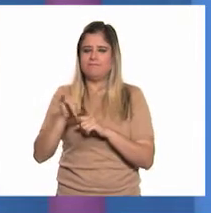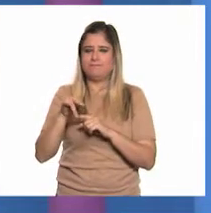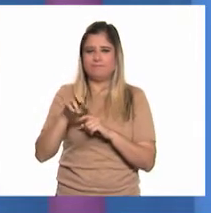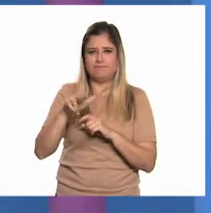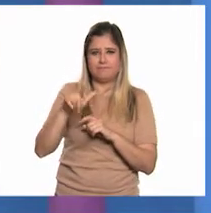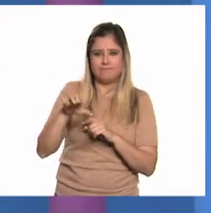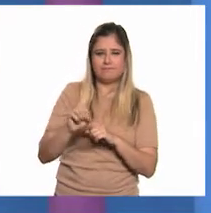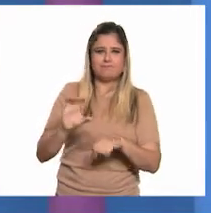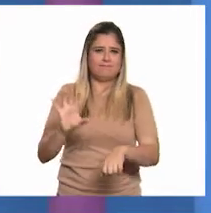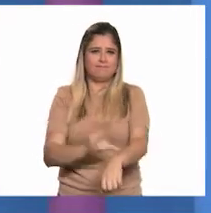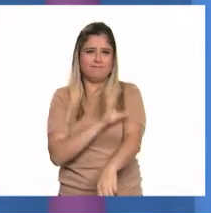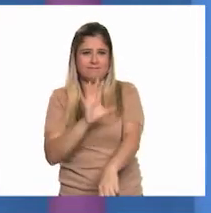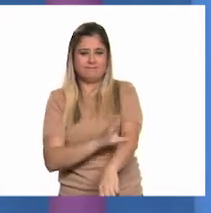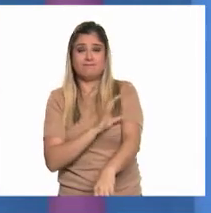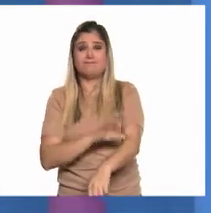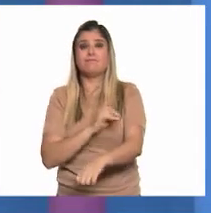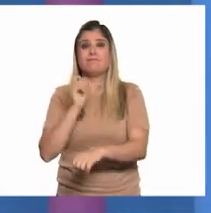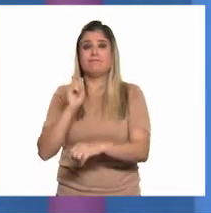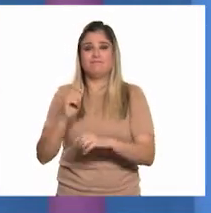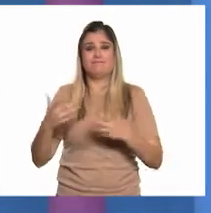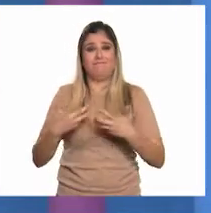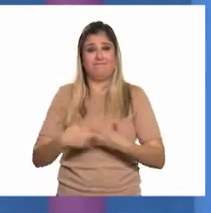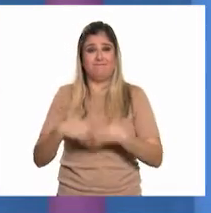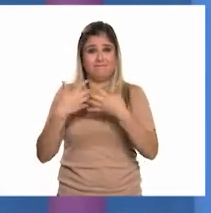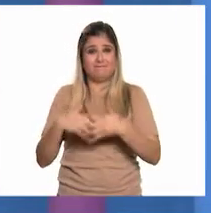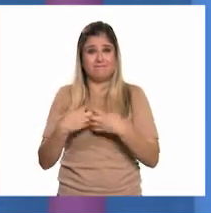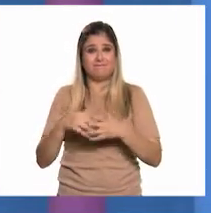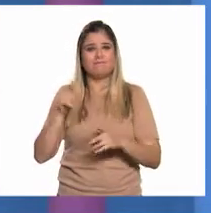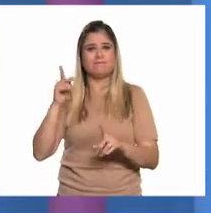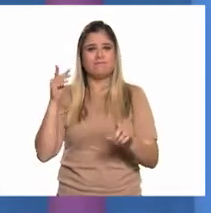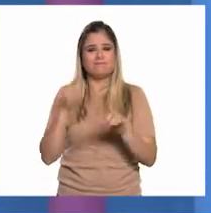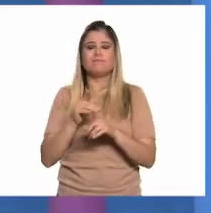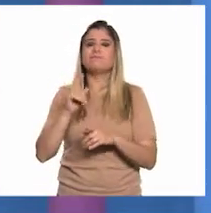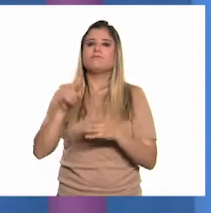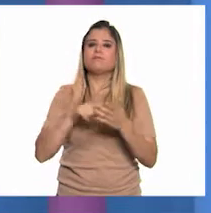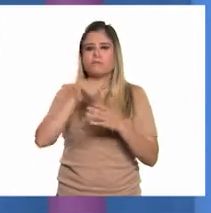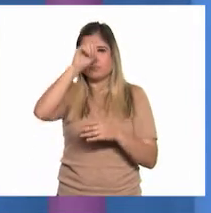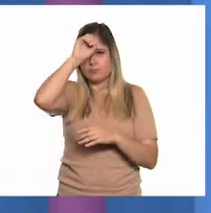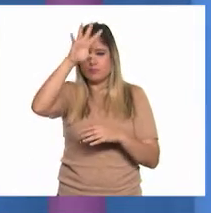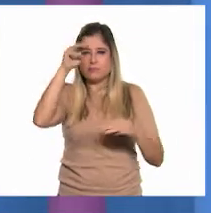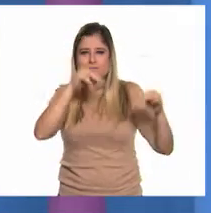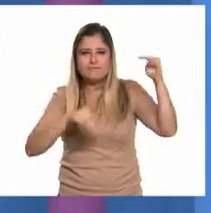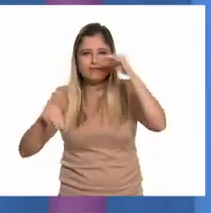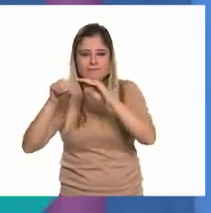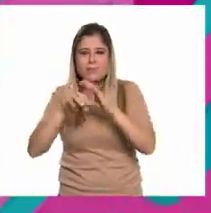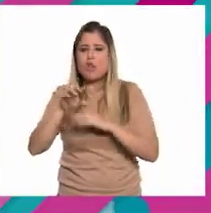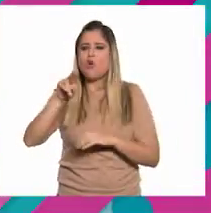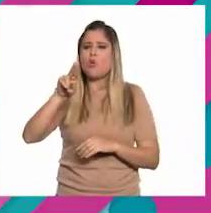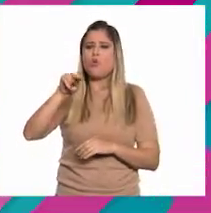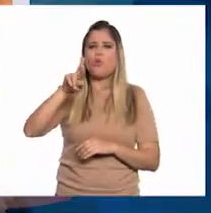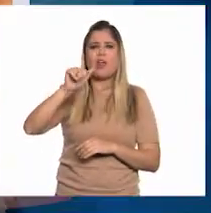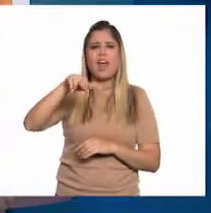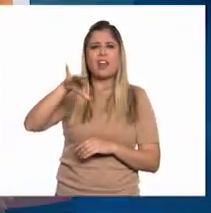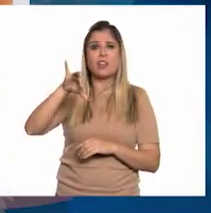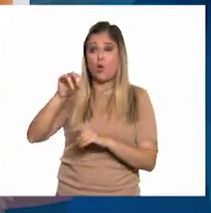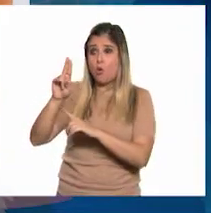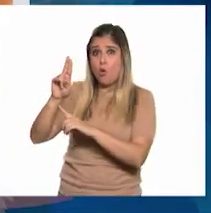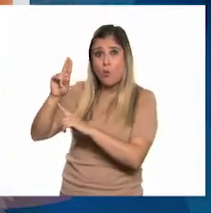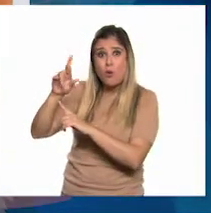energéticos y la industria es para el caso de la minería de uranio. Este mineral